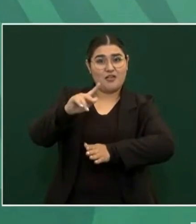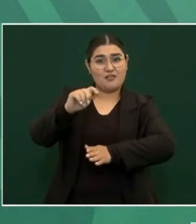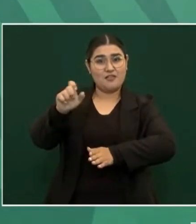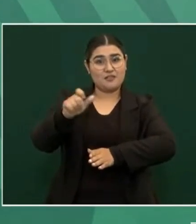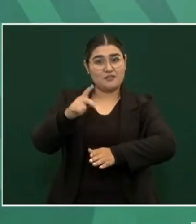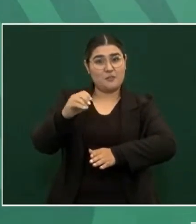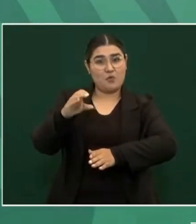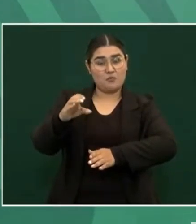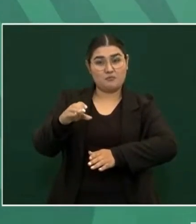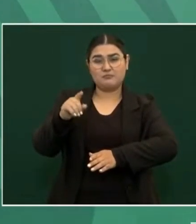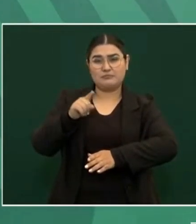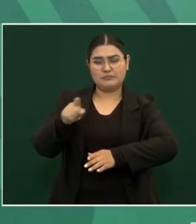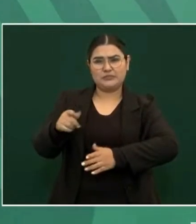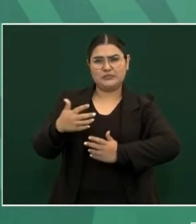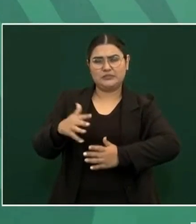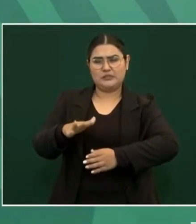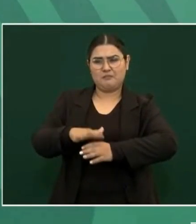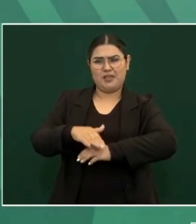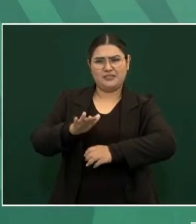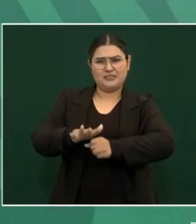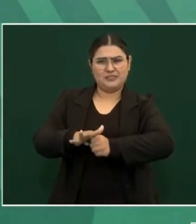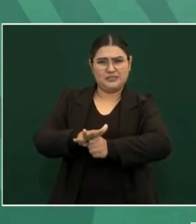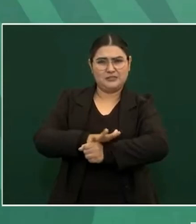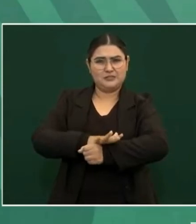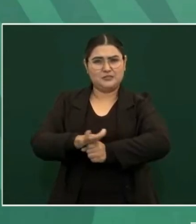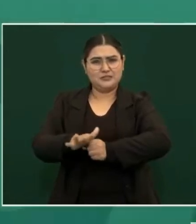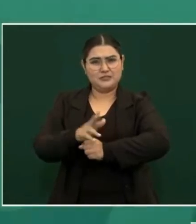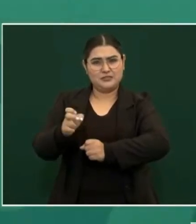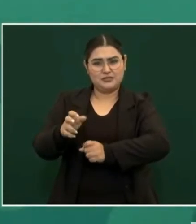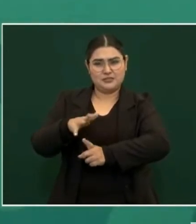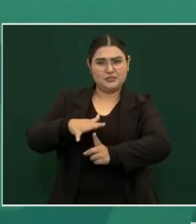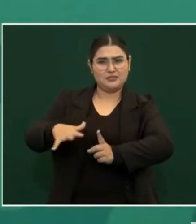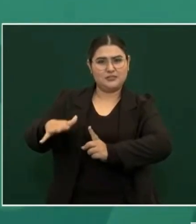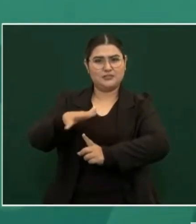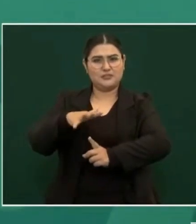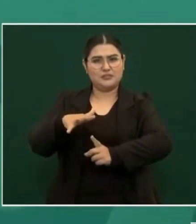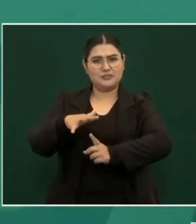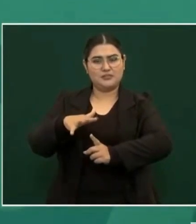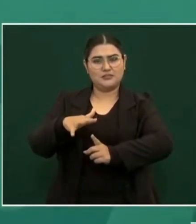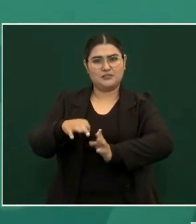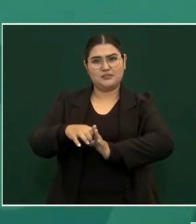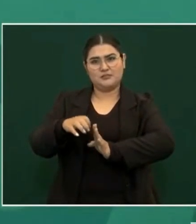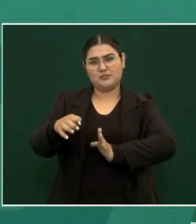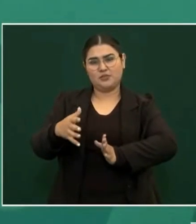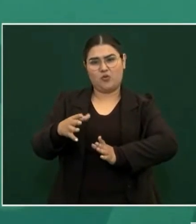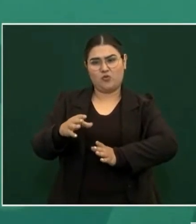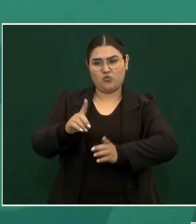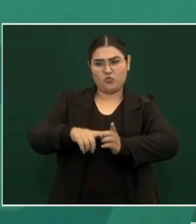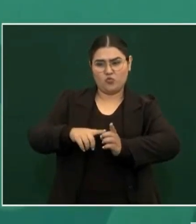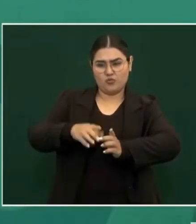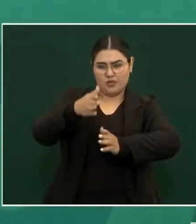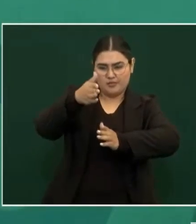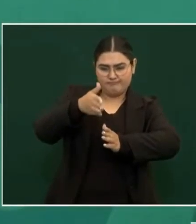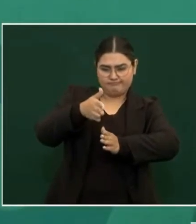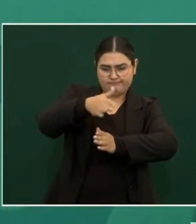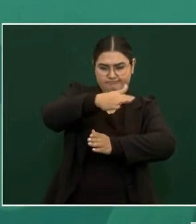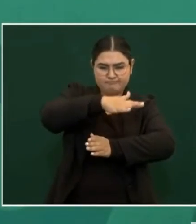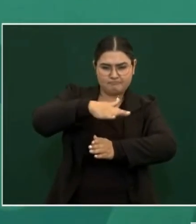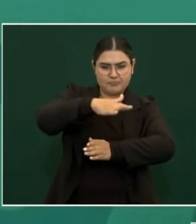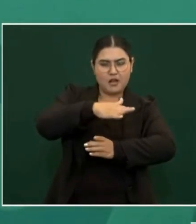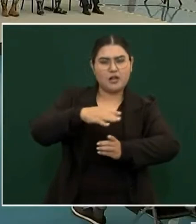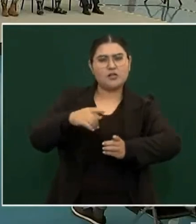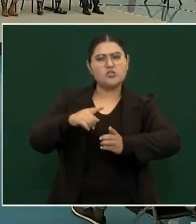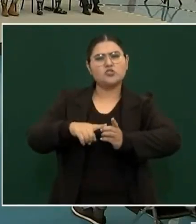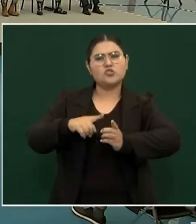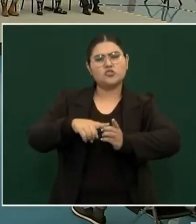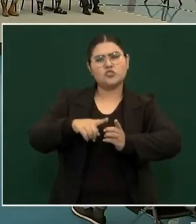más una zona la zona oriente de la ciudad que ya está